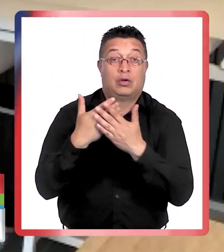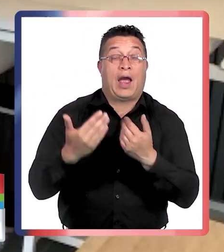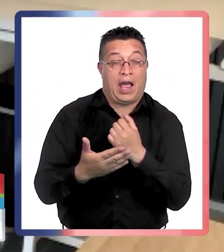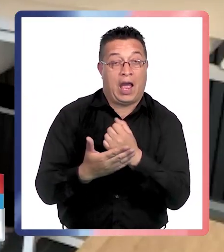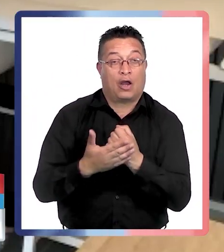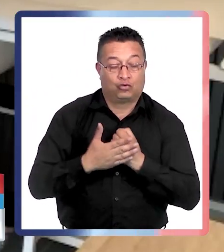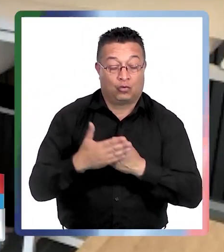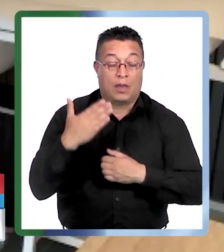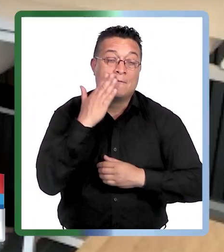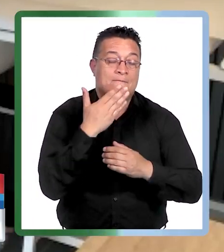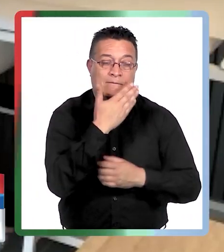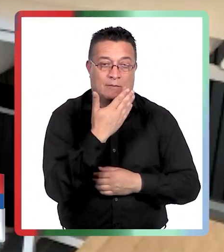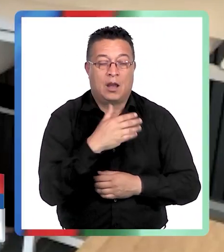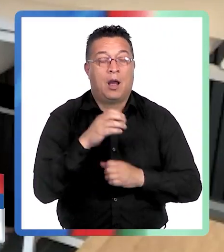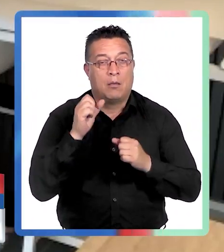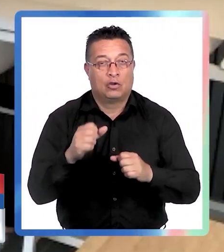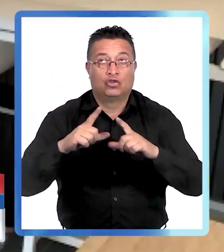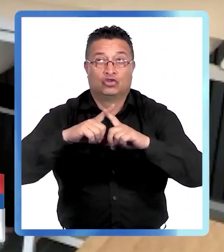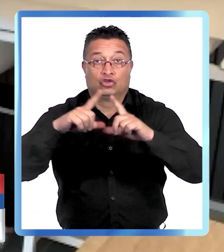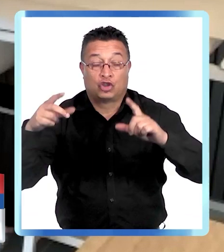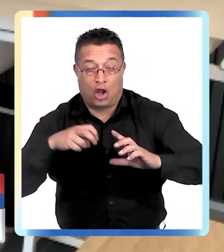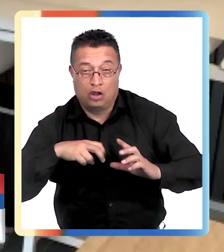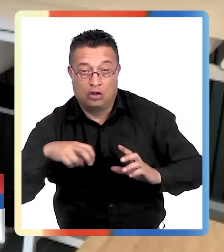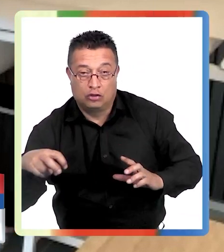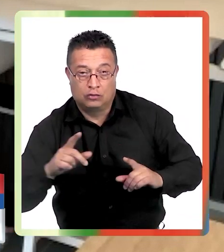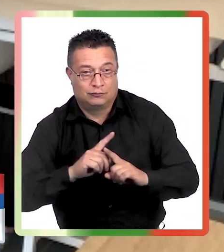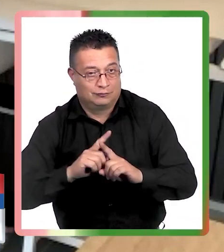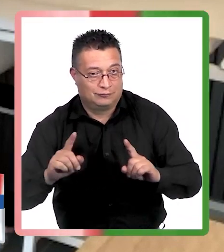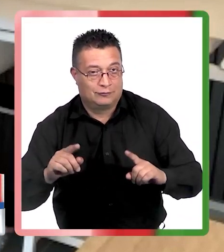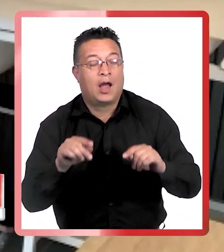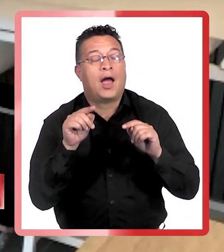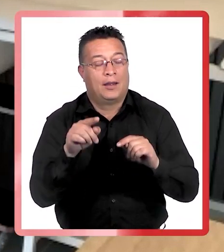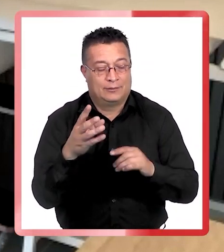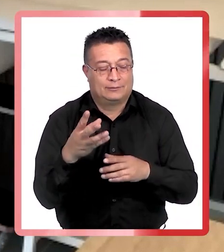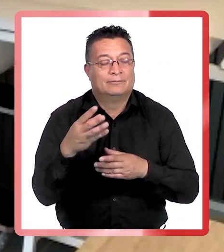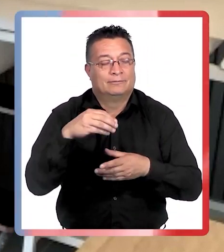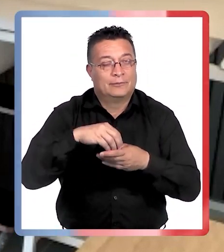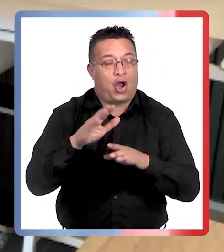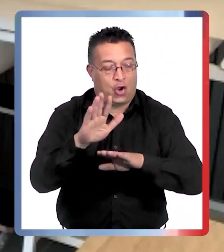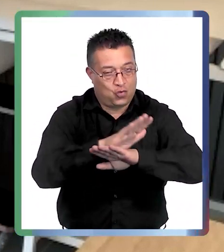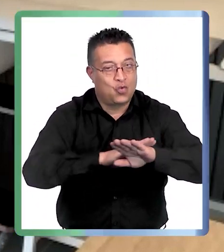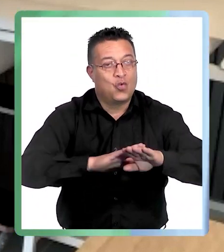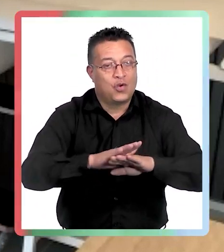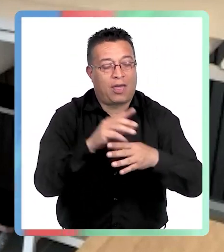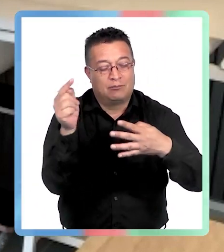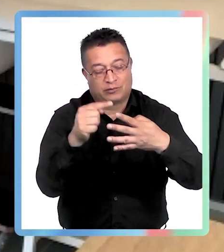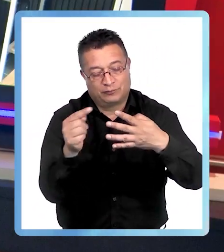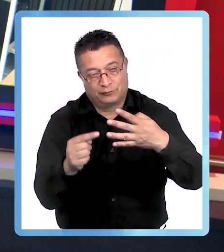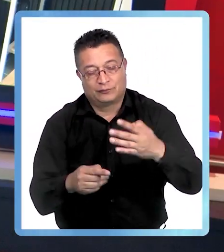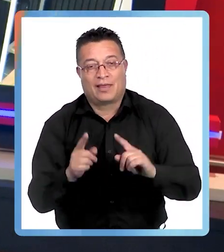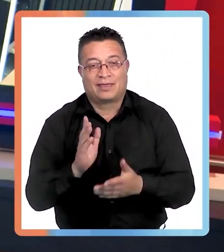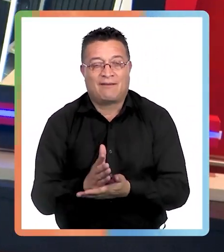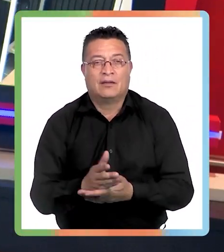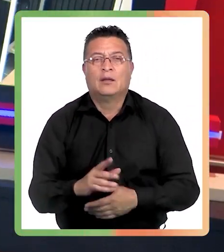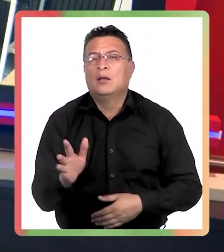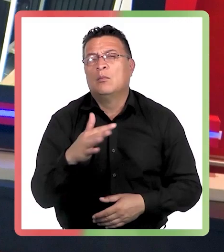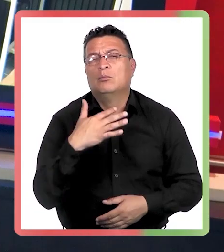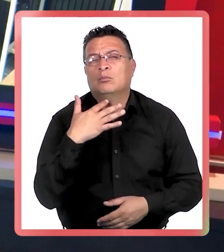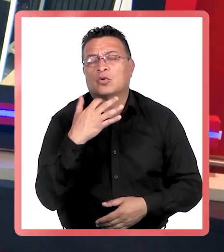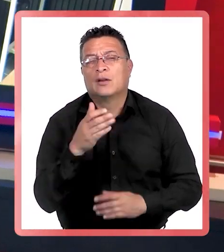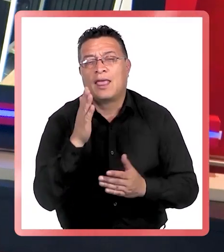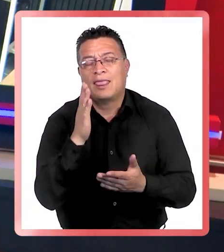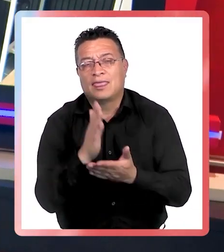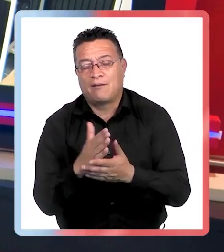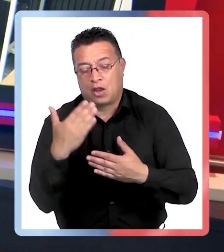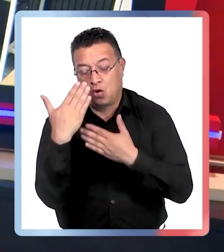pero no tener fotoprotector significa que uno puede exponerse al sol. Sino que está dentro de todos los otros cuidados que uno tiene que tener con el sol. ¿Por qué decimos que tenemos que